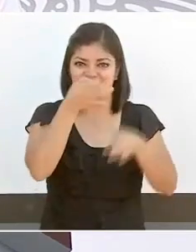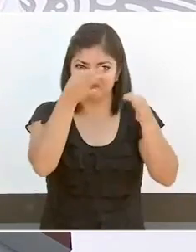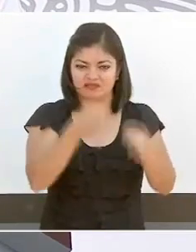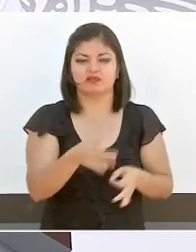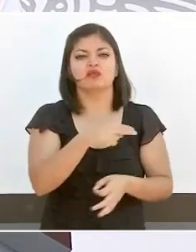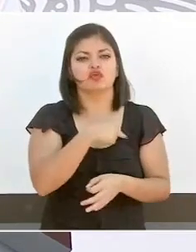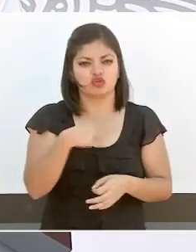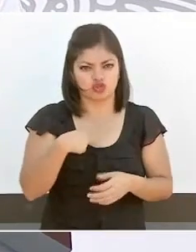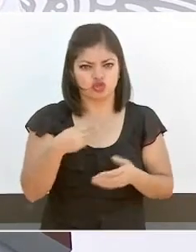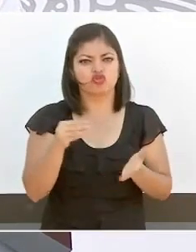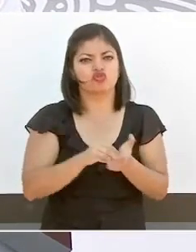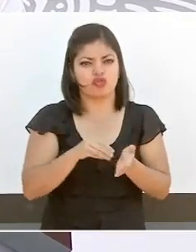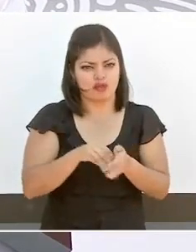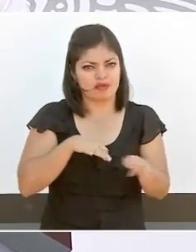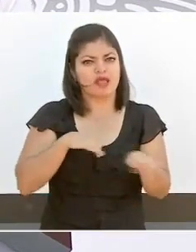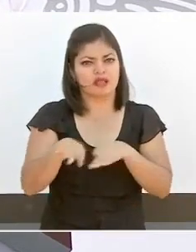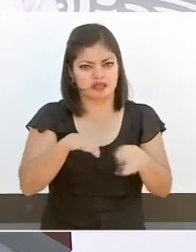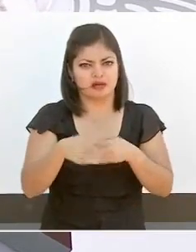trabajando en ese sentido y me dio mucho gusto estar…